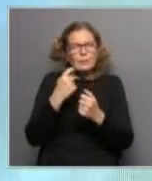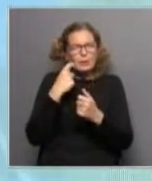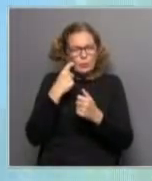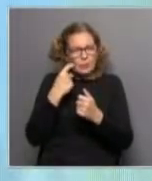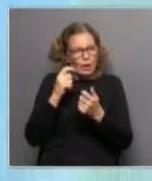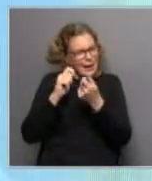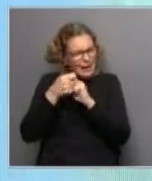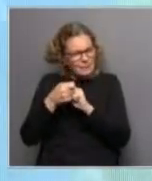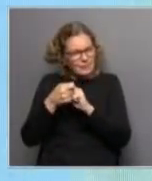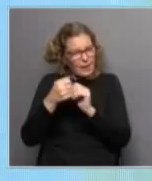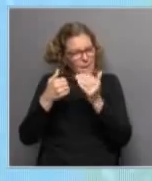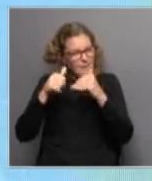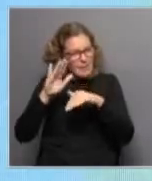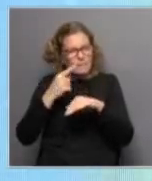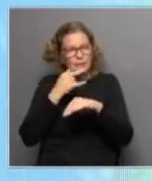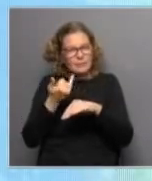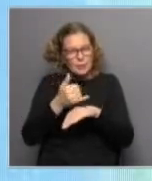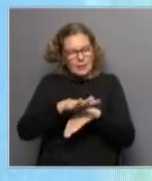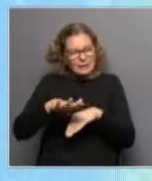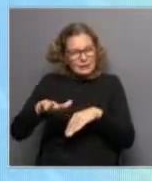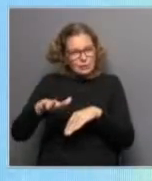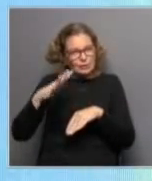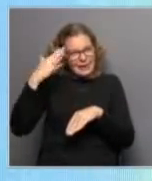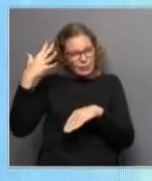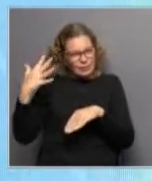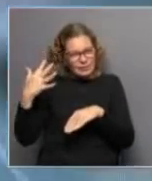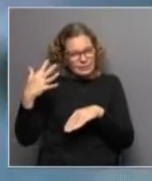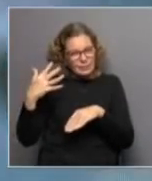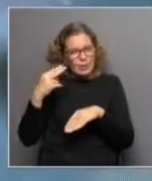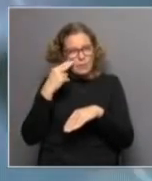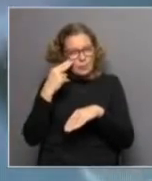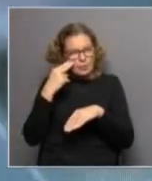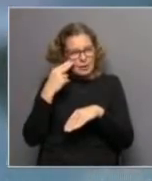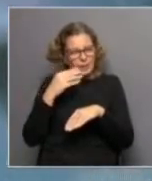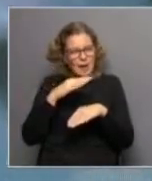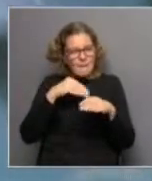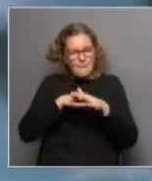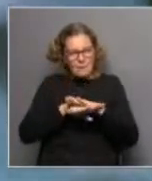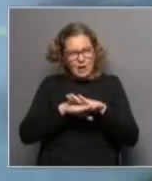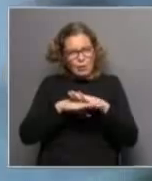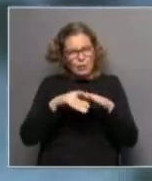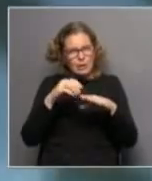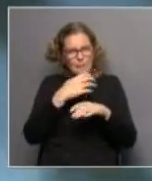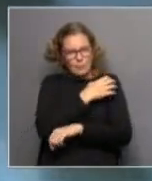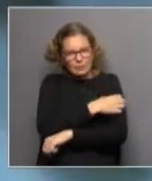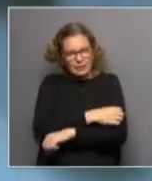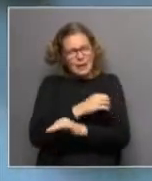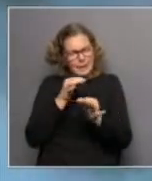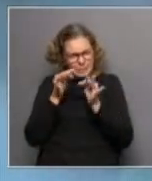ejemplo? ¿Habría más niños y niñas y adolescentes bajo el umbral de la pobreza? ¿O solo tomando, me explico, sea,